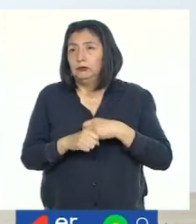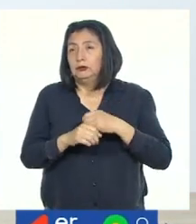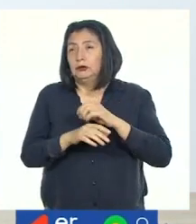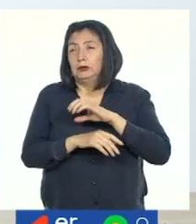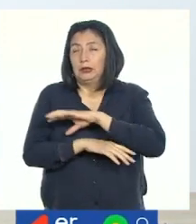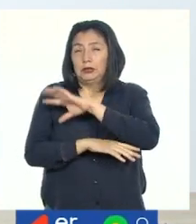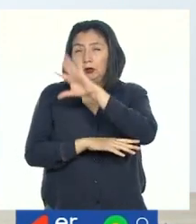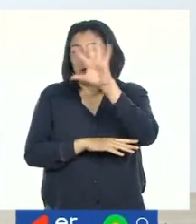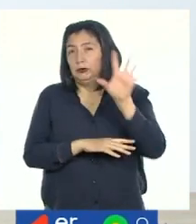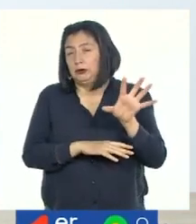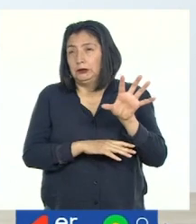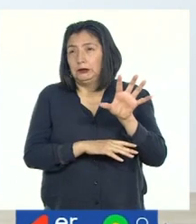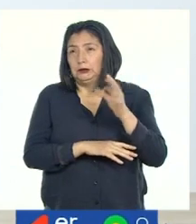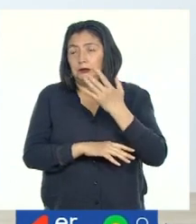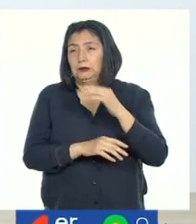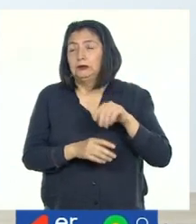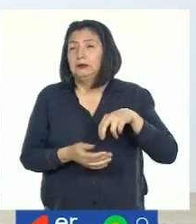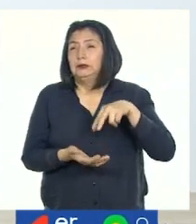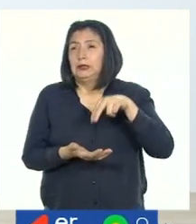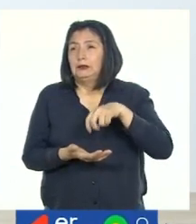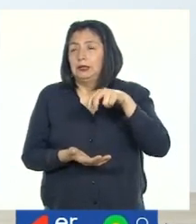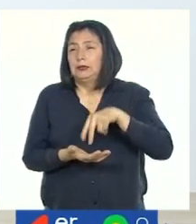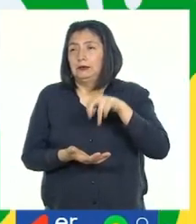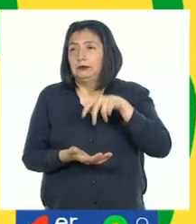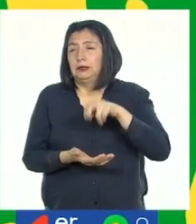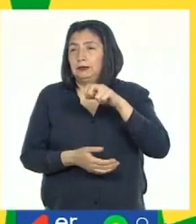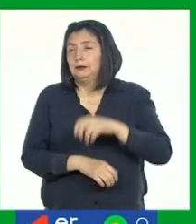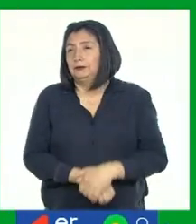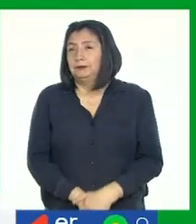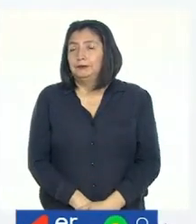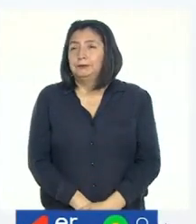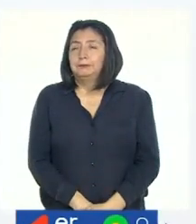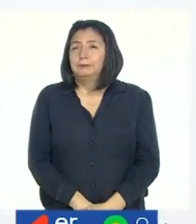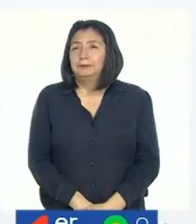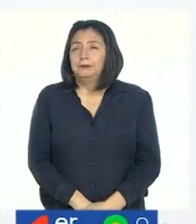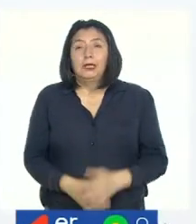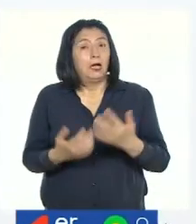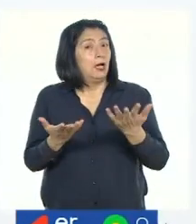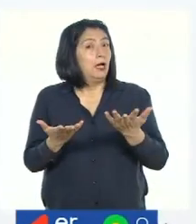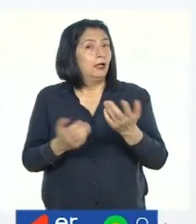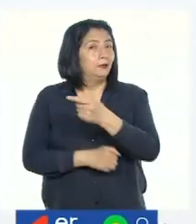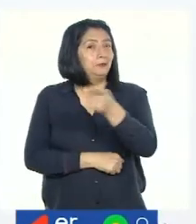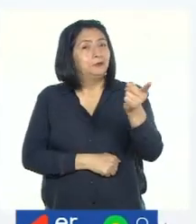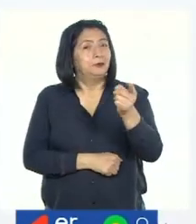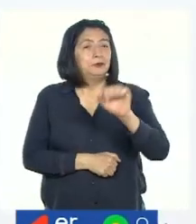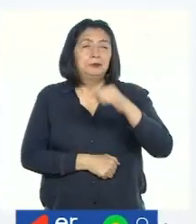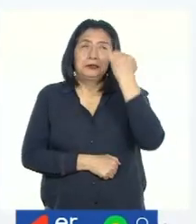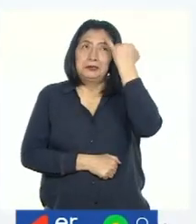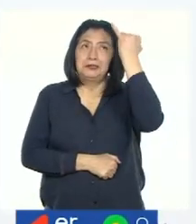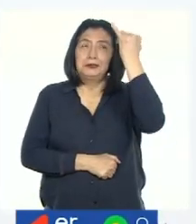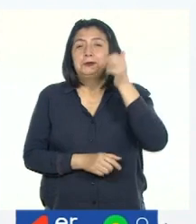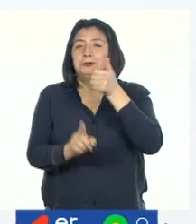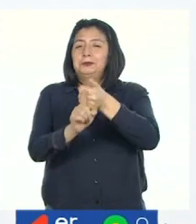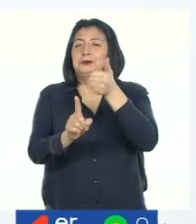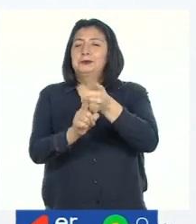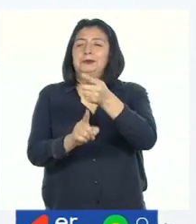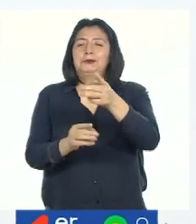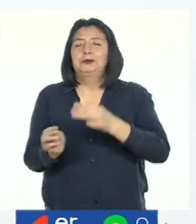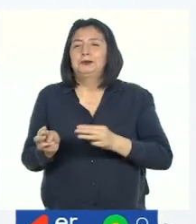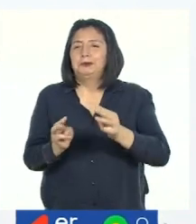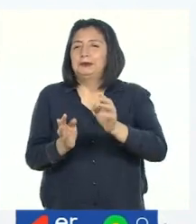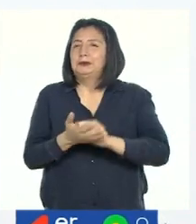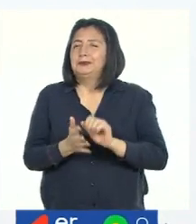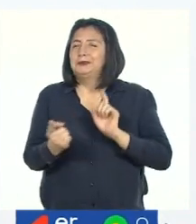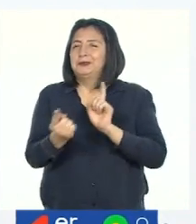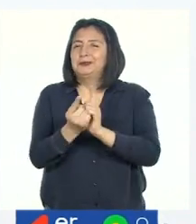Ahora ustedes pueden crear sus propios movimientos.